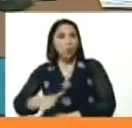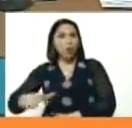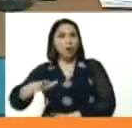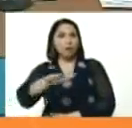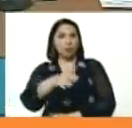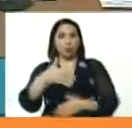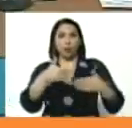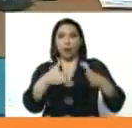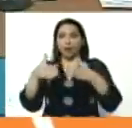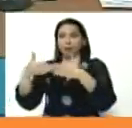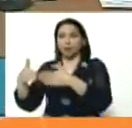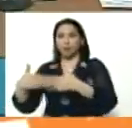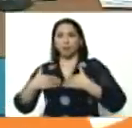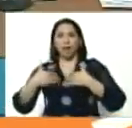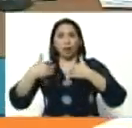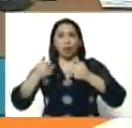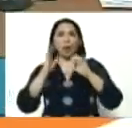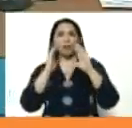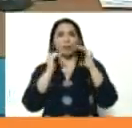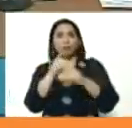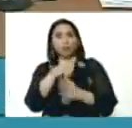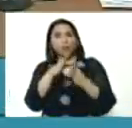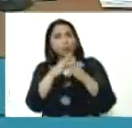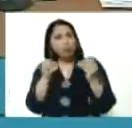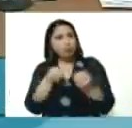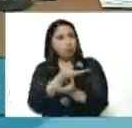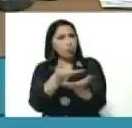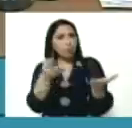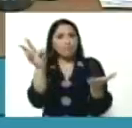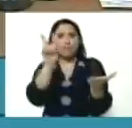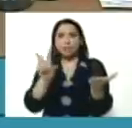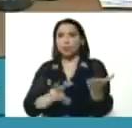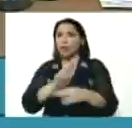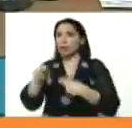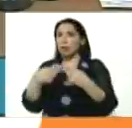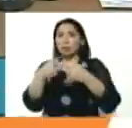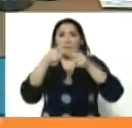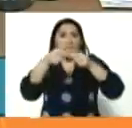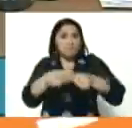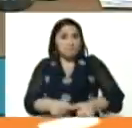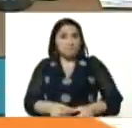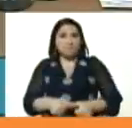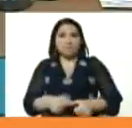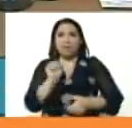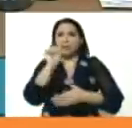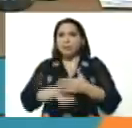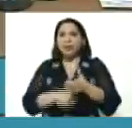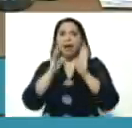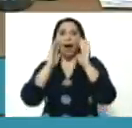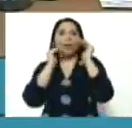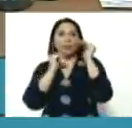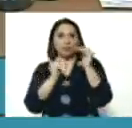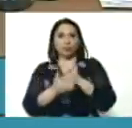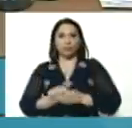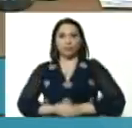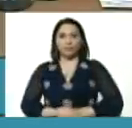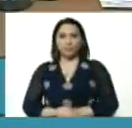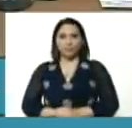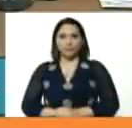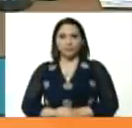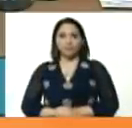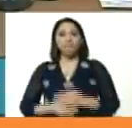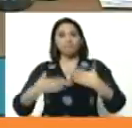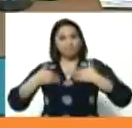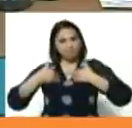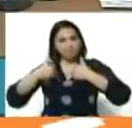garantizando la salud y la atención a todos. En Venezuela nadie se ha quedado sin su atención de